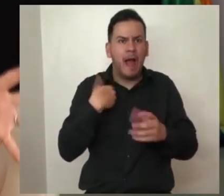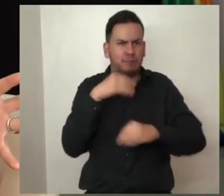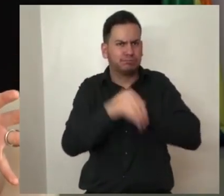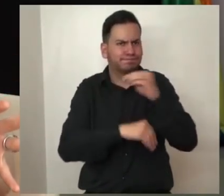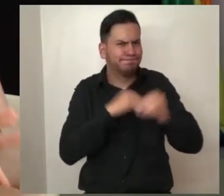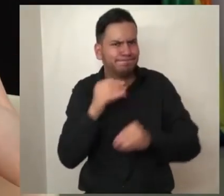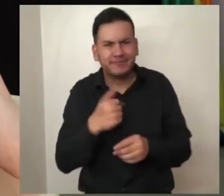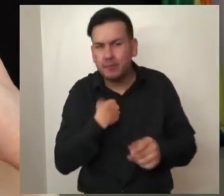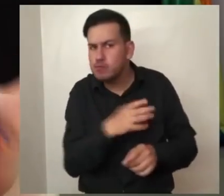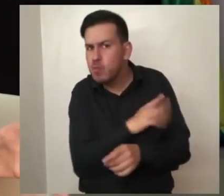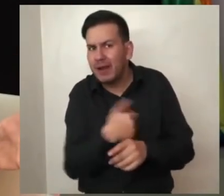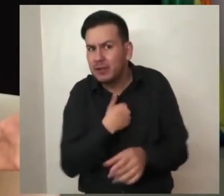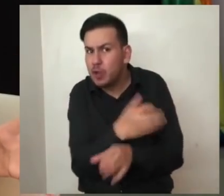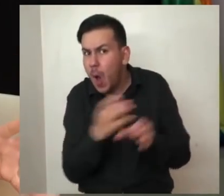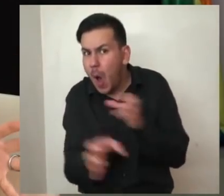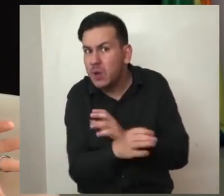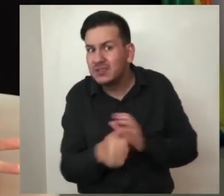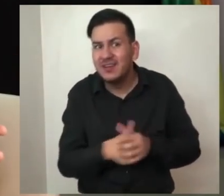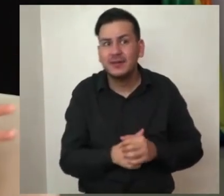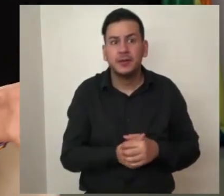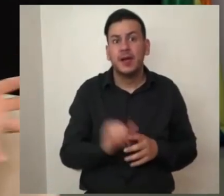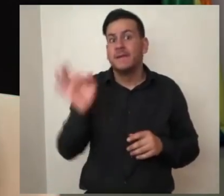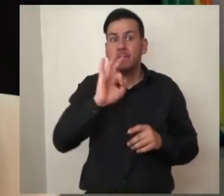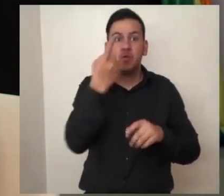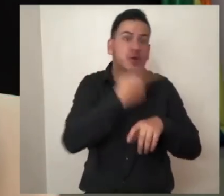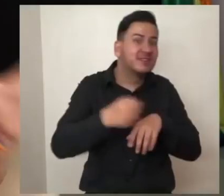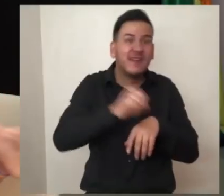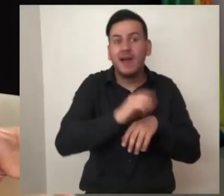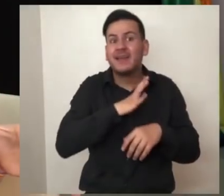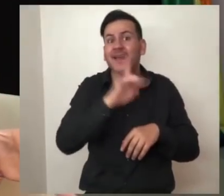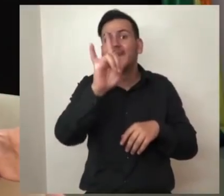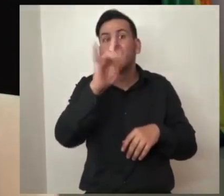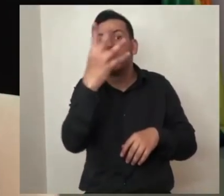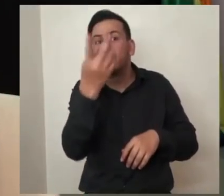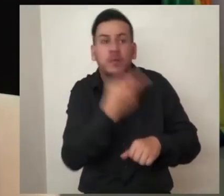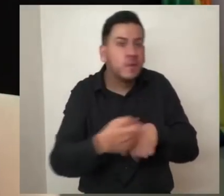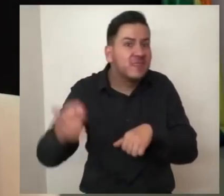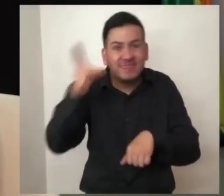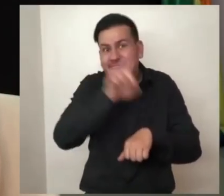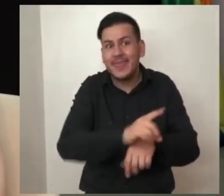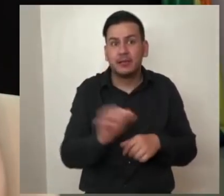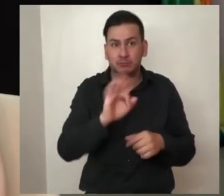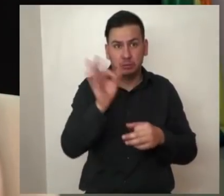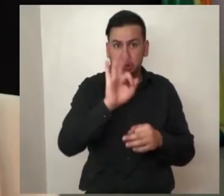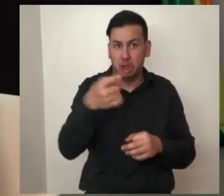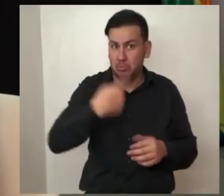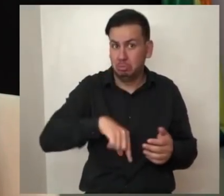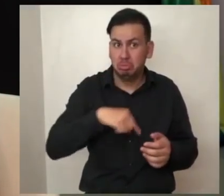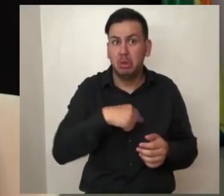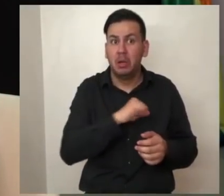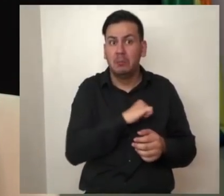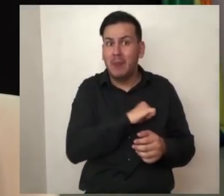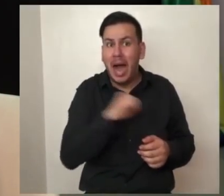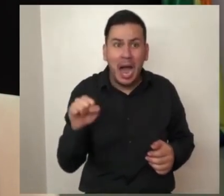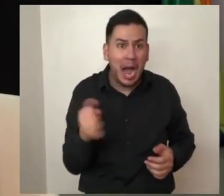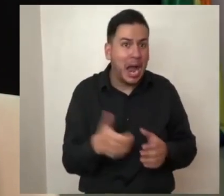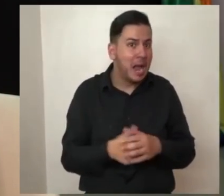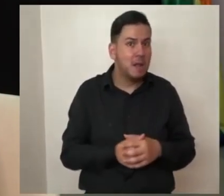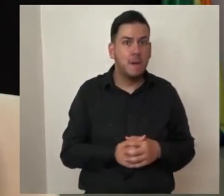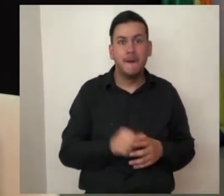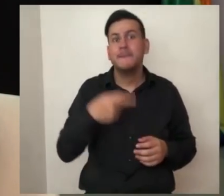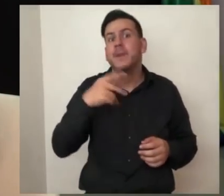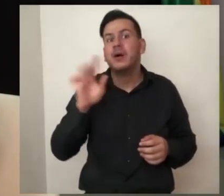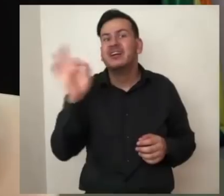cualquier cosa y que todo se vale. Solamente que ahora las semanas tienen 74 días, pero bueno, aún así no todo es malo. No quiero ser farol acá, pero si lo